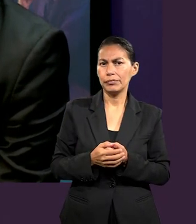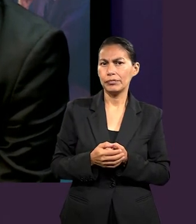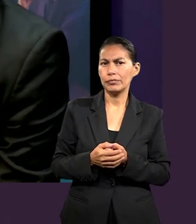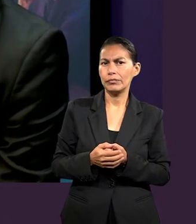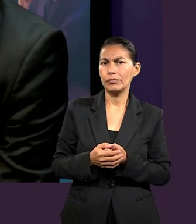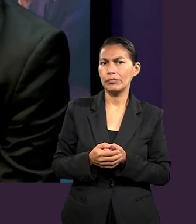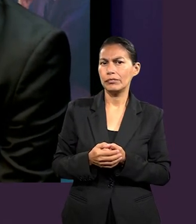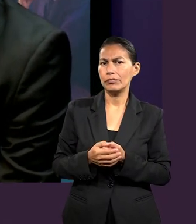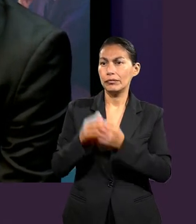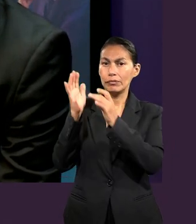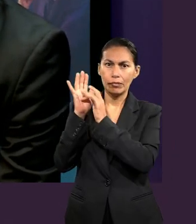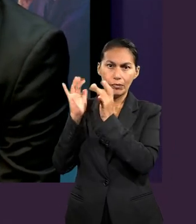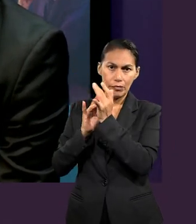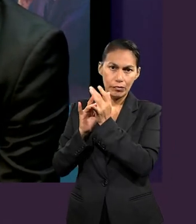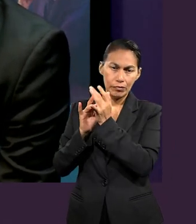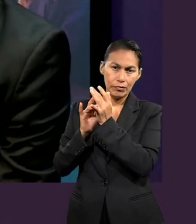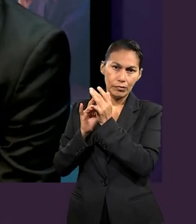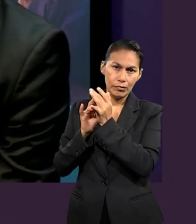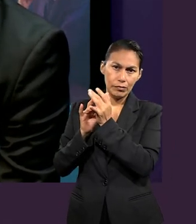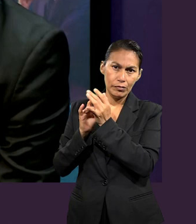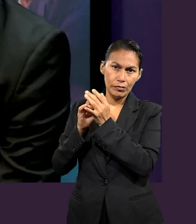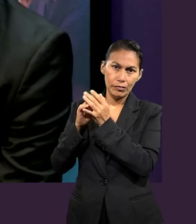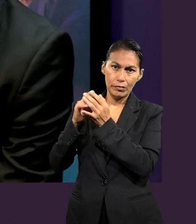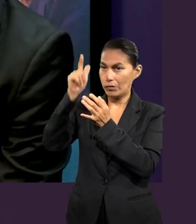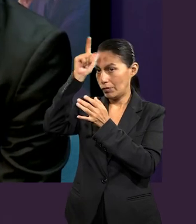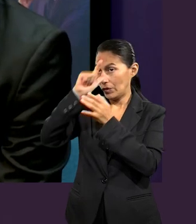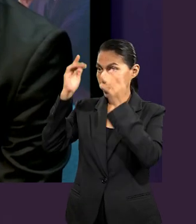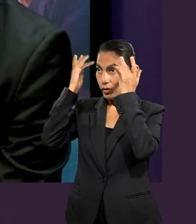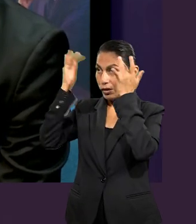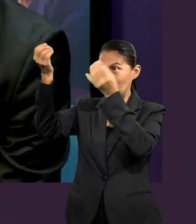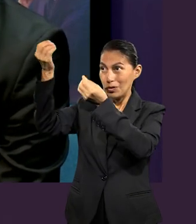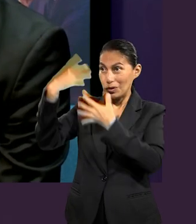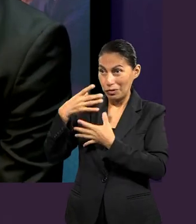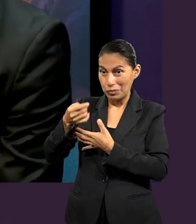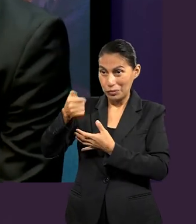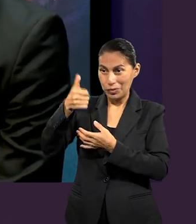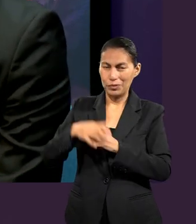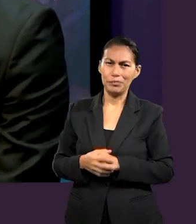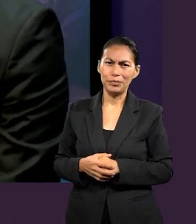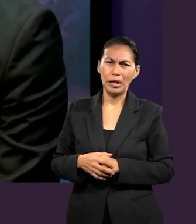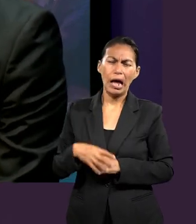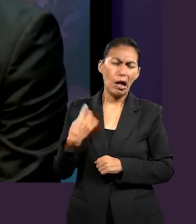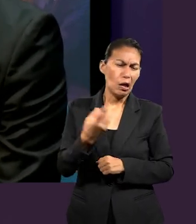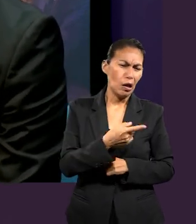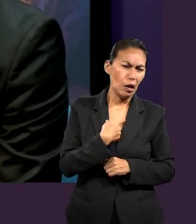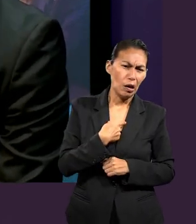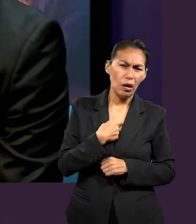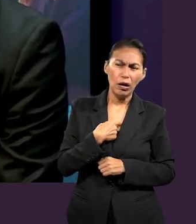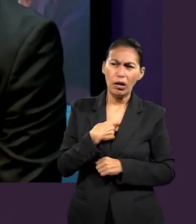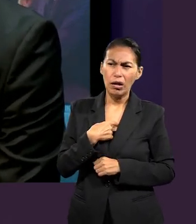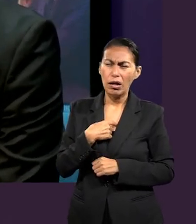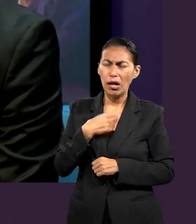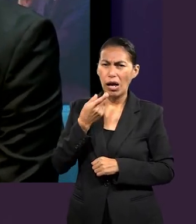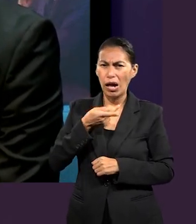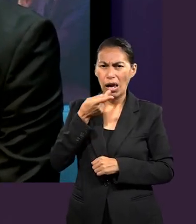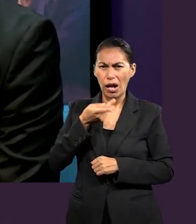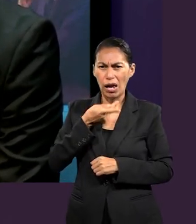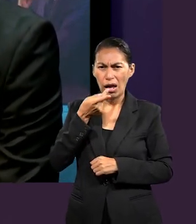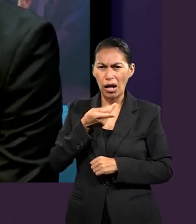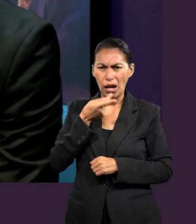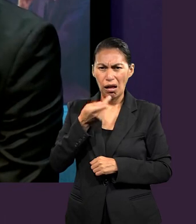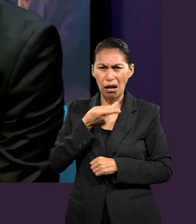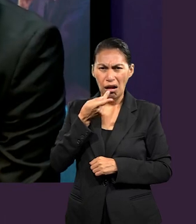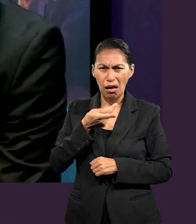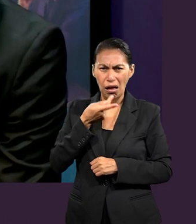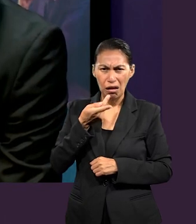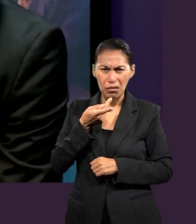nosotros, cuando hablamos, lo que sale de nuestra boca son vibraciones que se escuchan. Pero cuando Dios